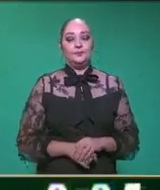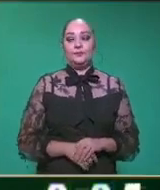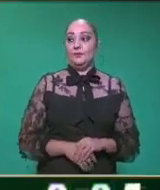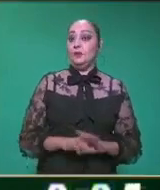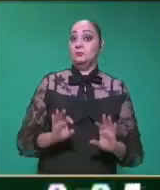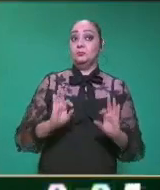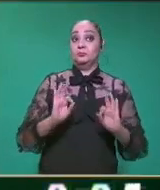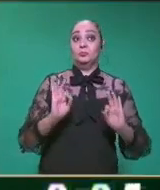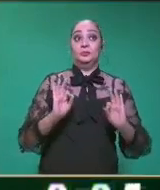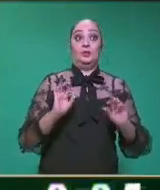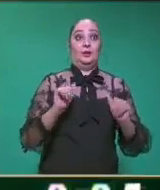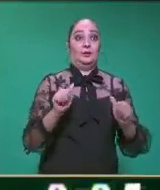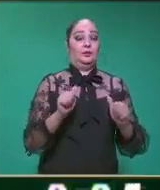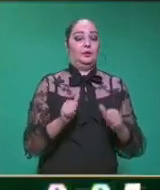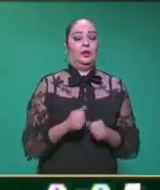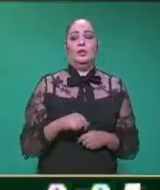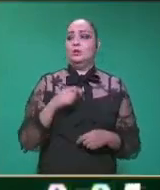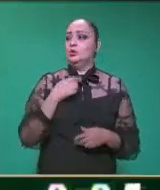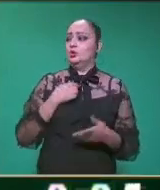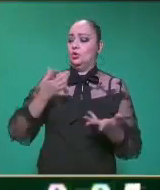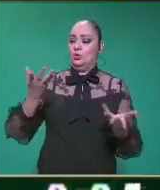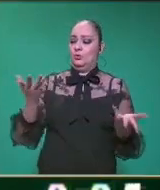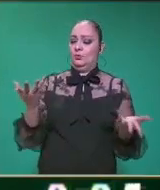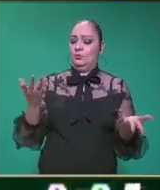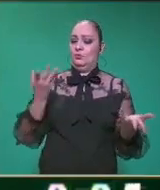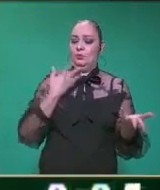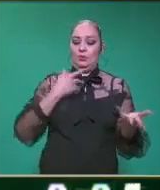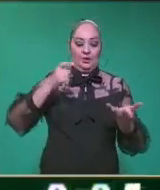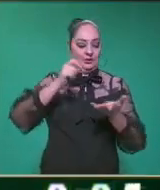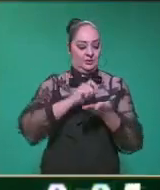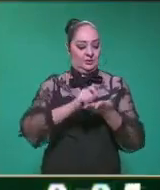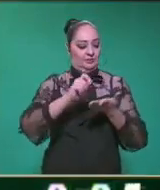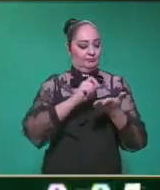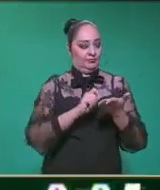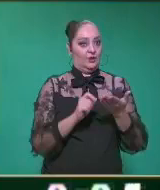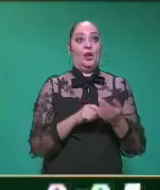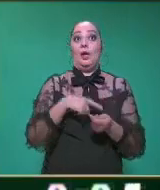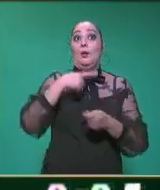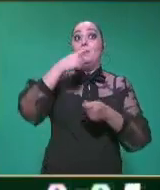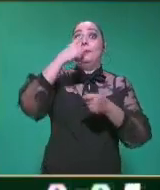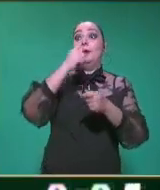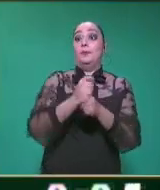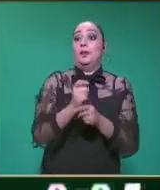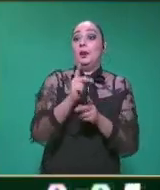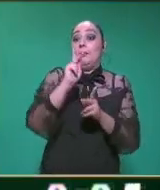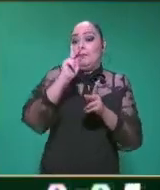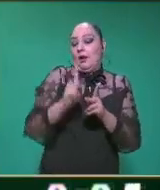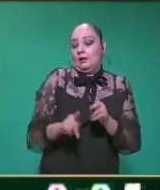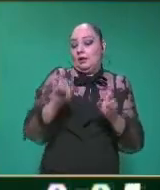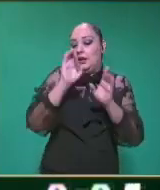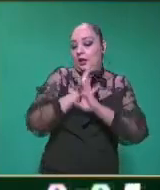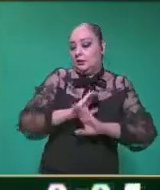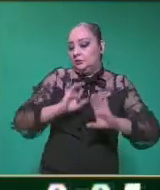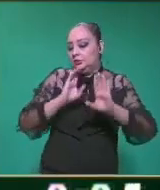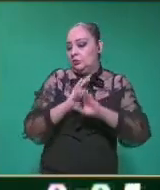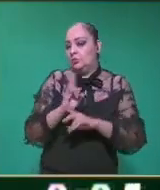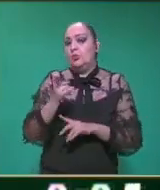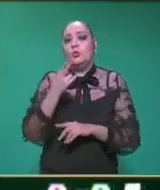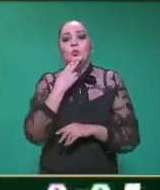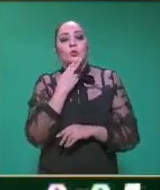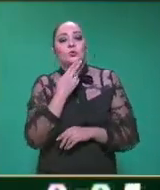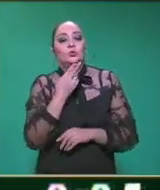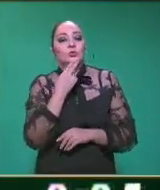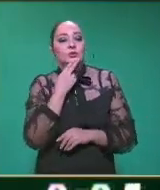Muy bien. Yo voy a hacer, permíteme, maestra, pasar para acá. Yo voy a hacer la primera parte de la canción utilizando